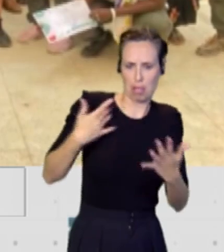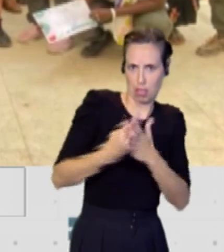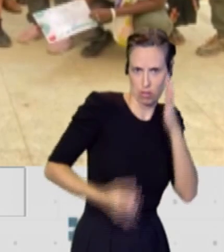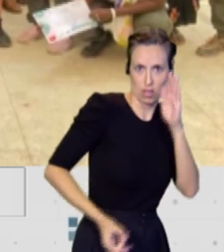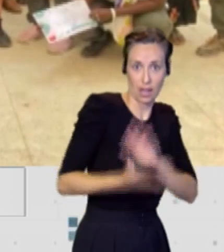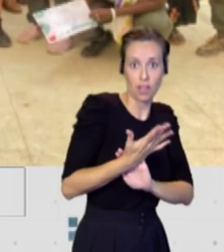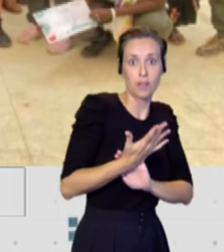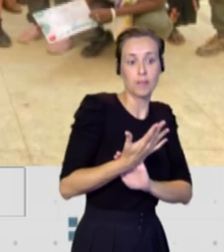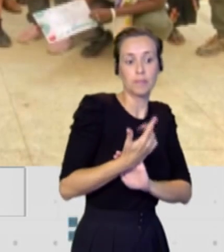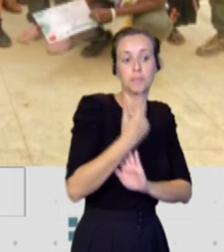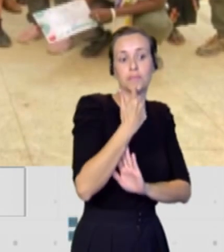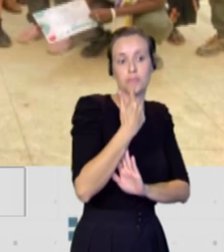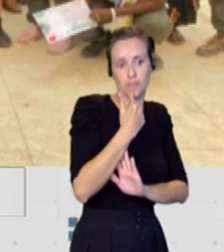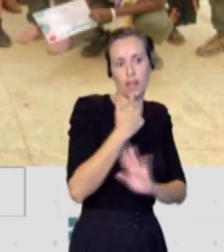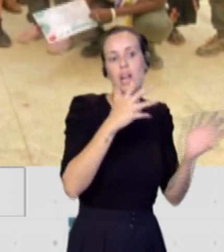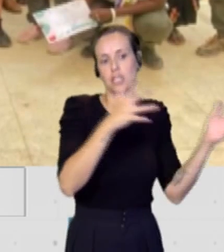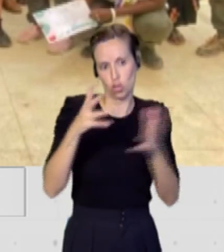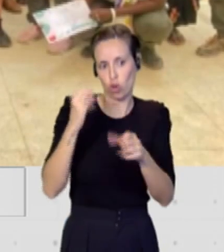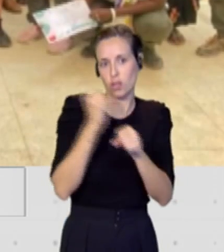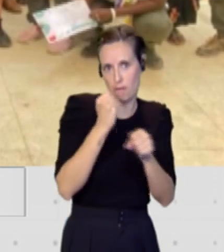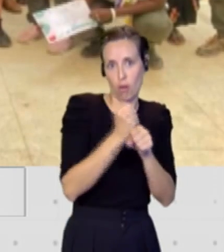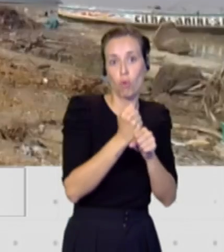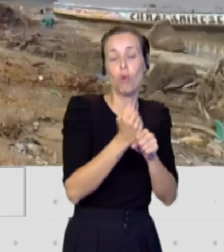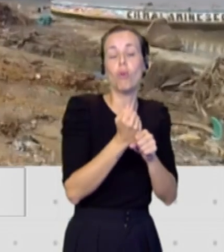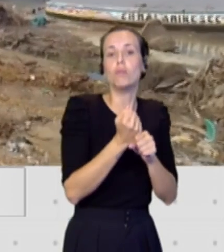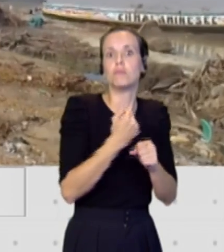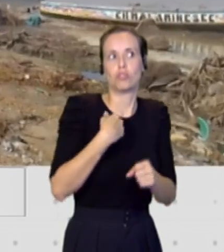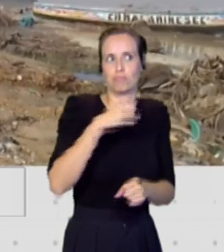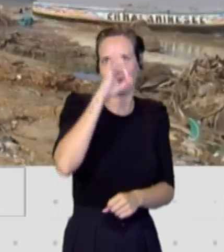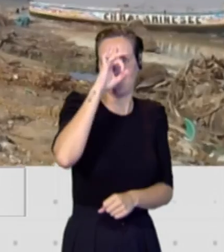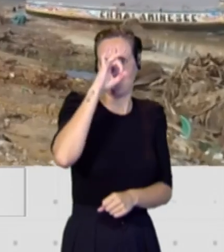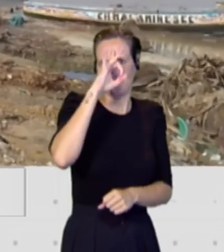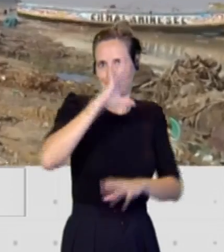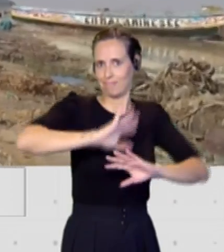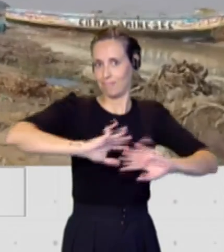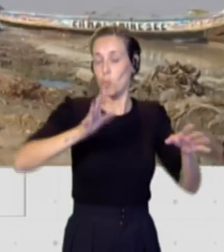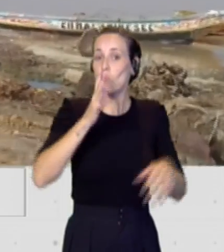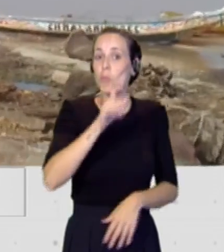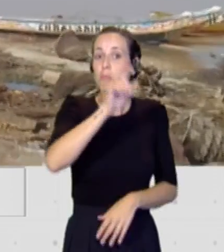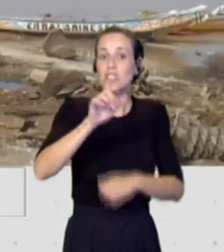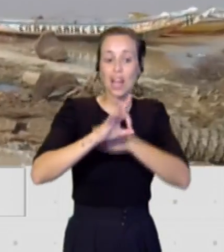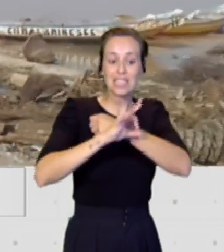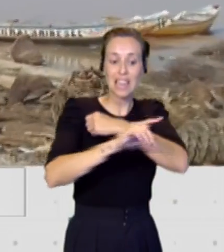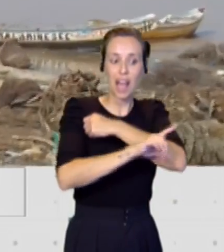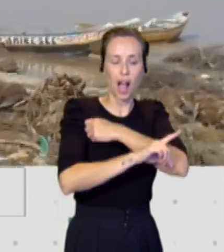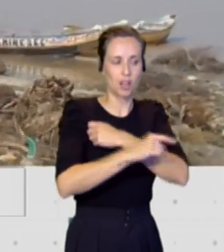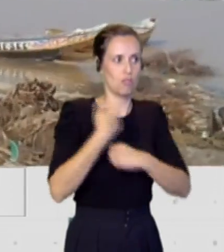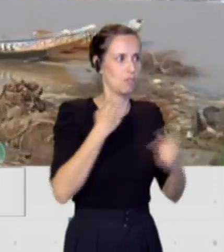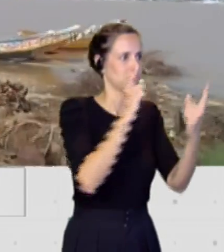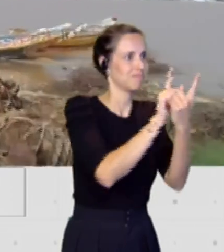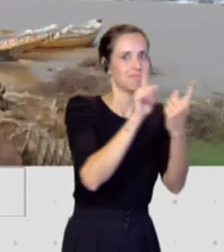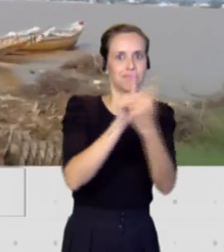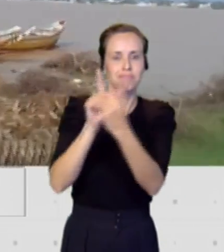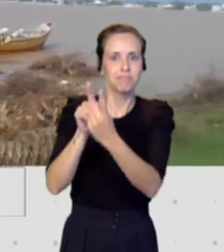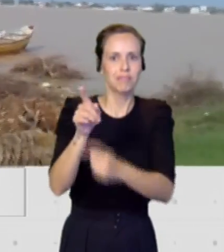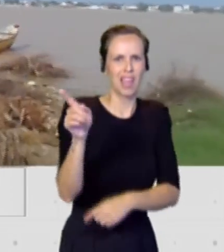impresión que me llevé fue tremenda, porque encontré unas personas allí en Senegal muy queridas, muy